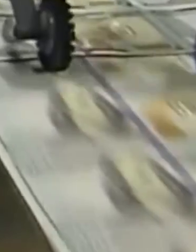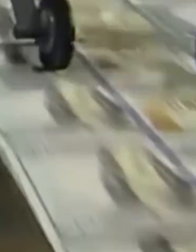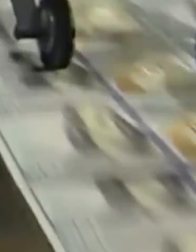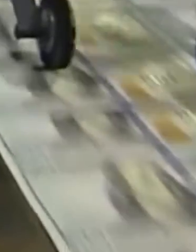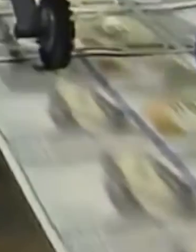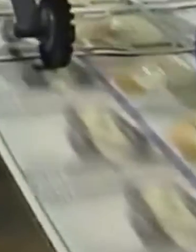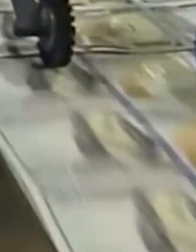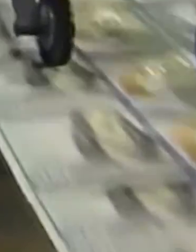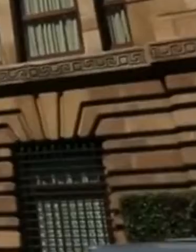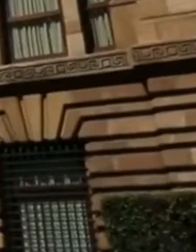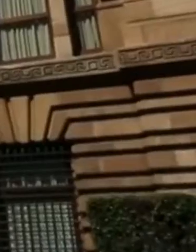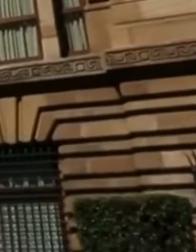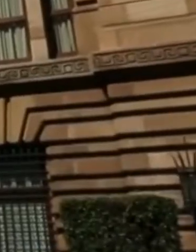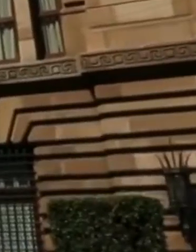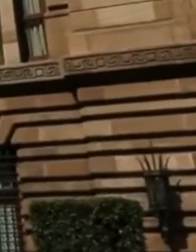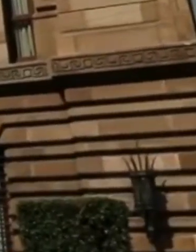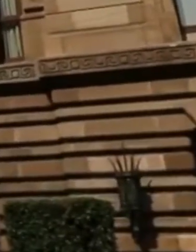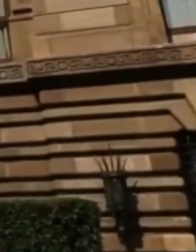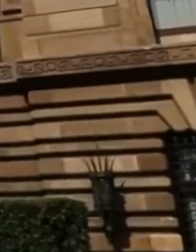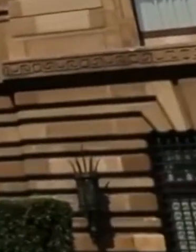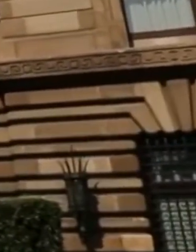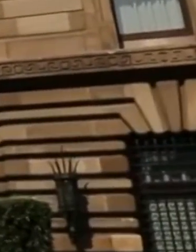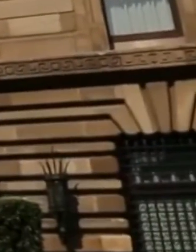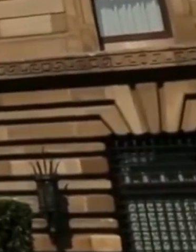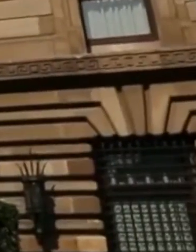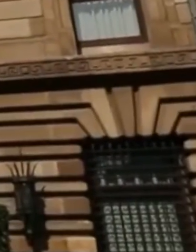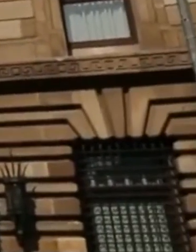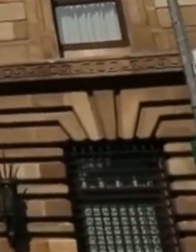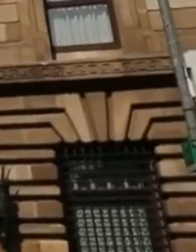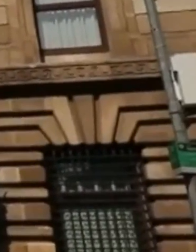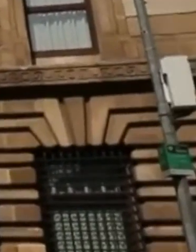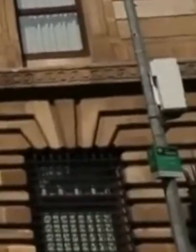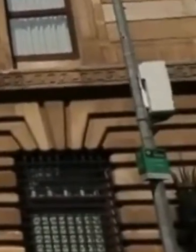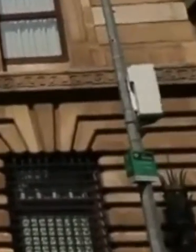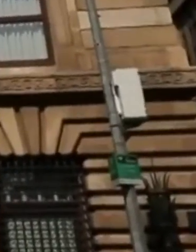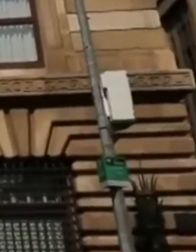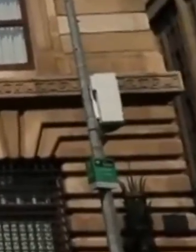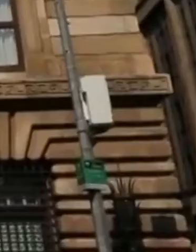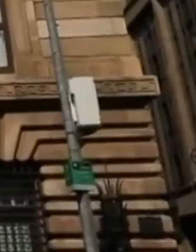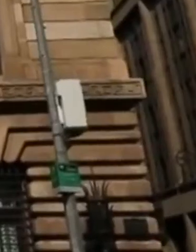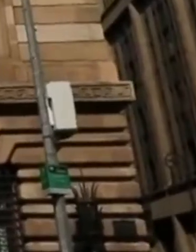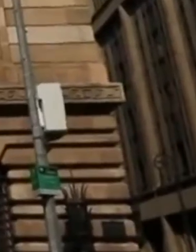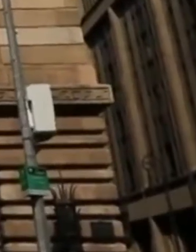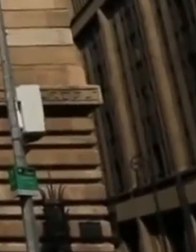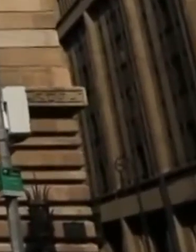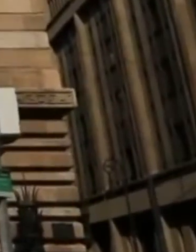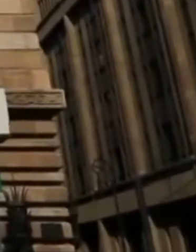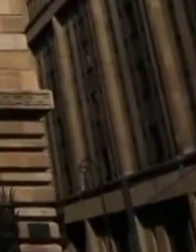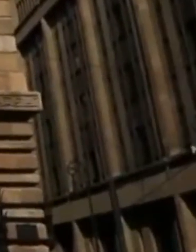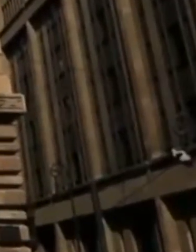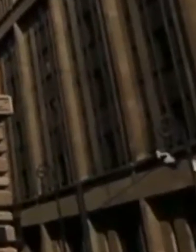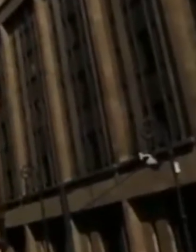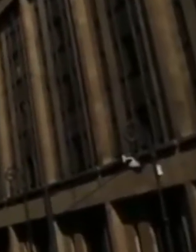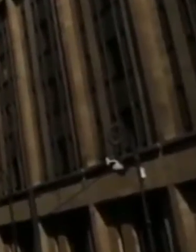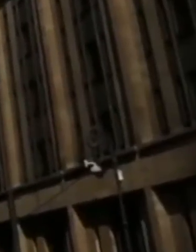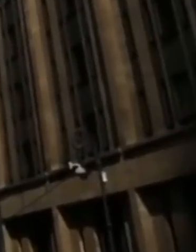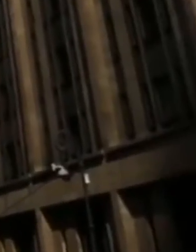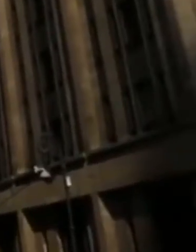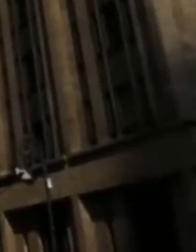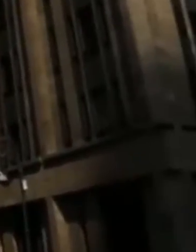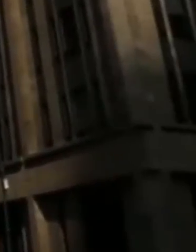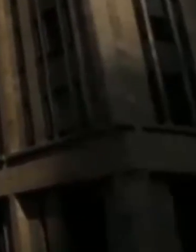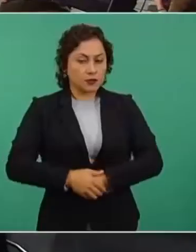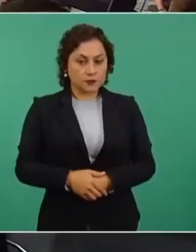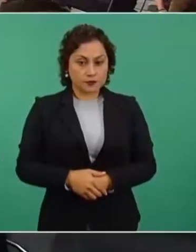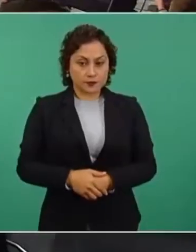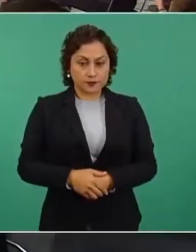Banco de México, además de ser una persona seria, responsable, confiable y honesta, motivo por el cual tiene todo su